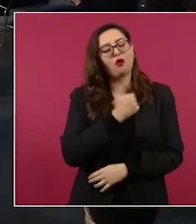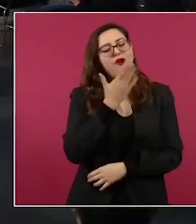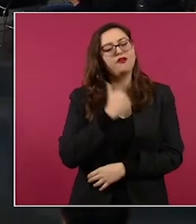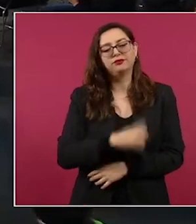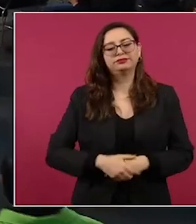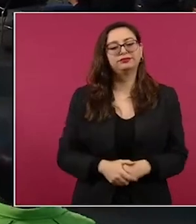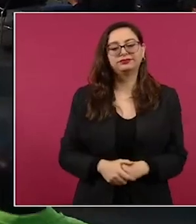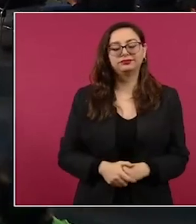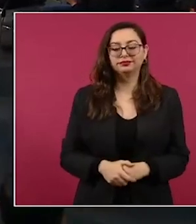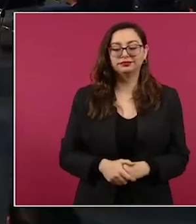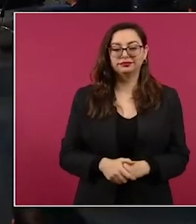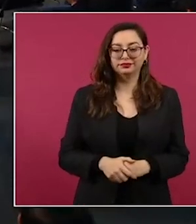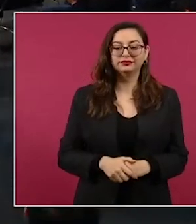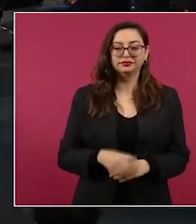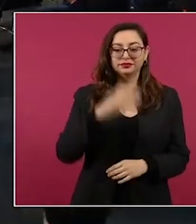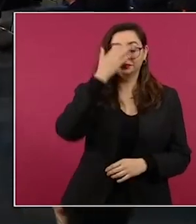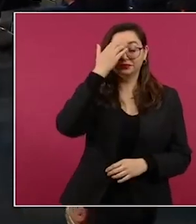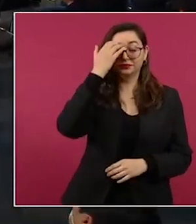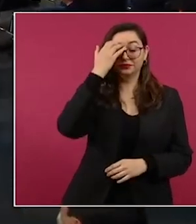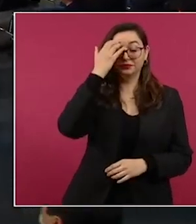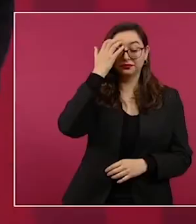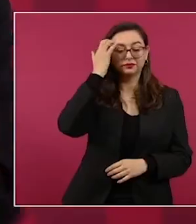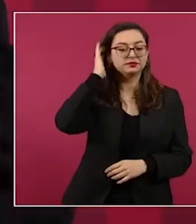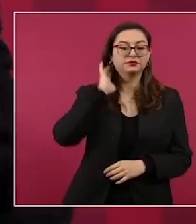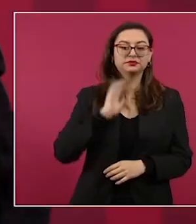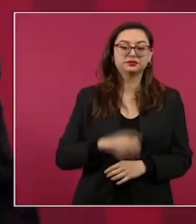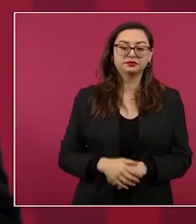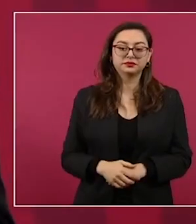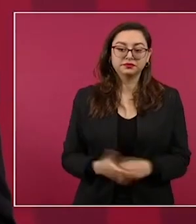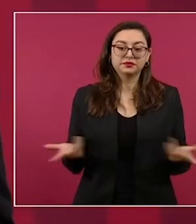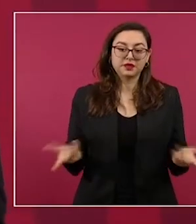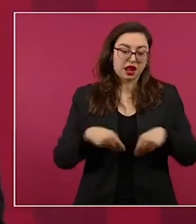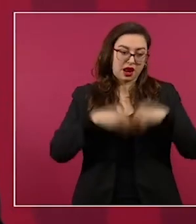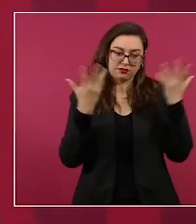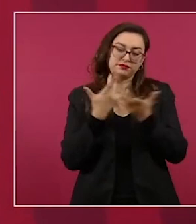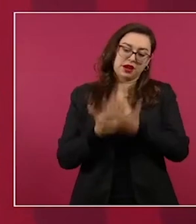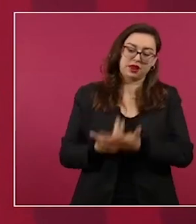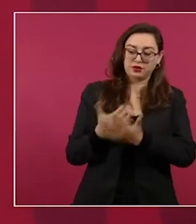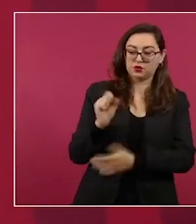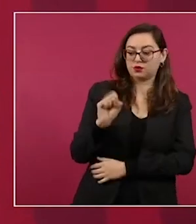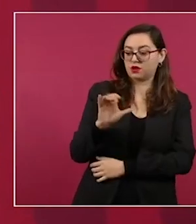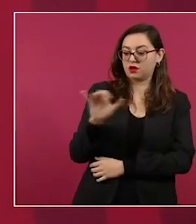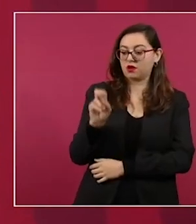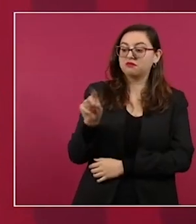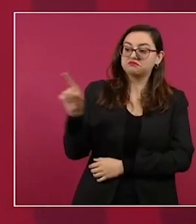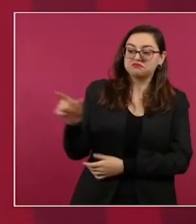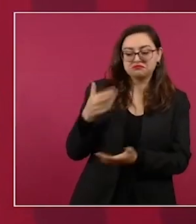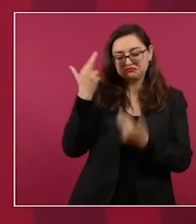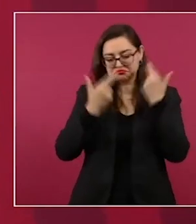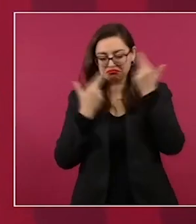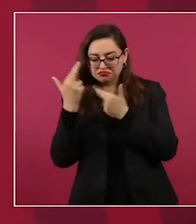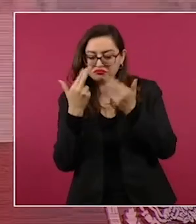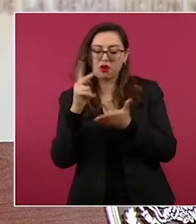Desde luego va a ser la autoridad competente, en este caso la Suprema Corte